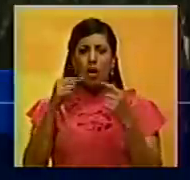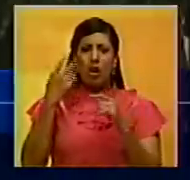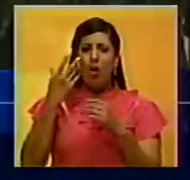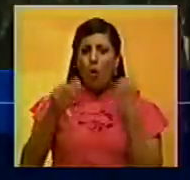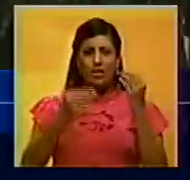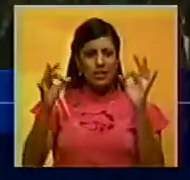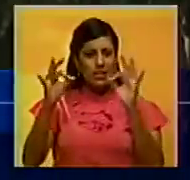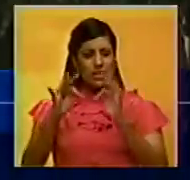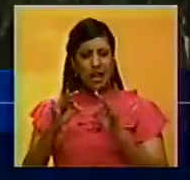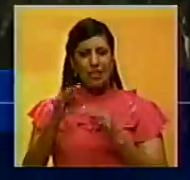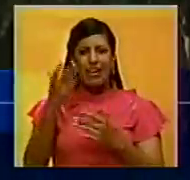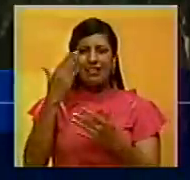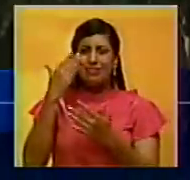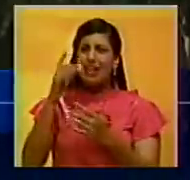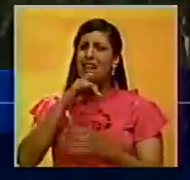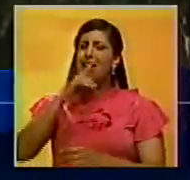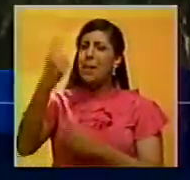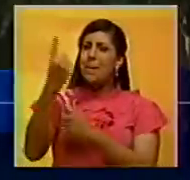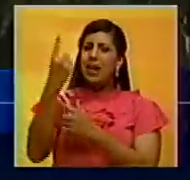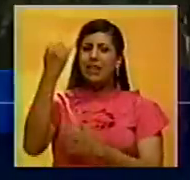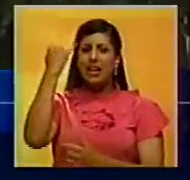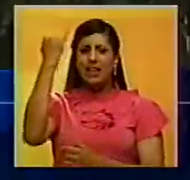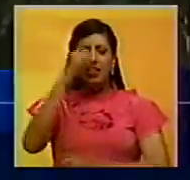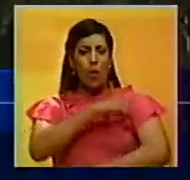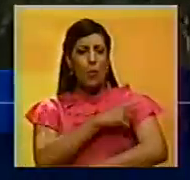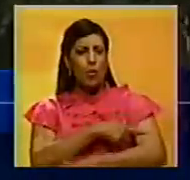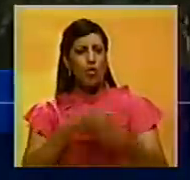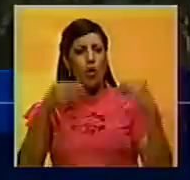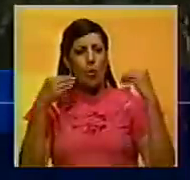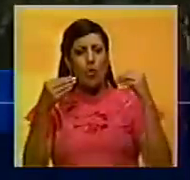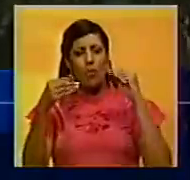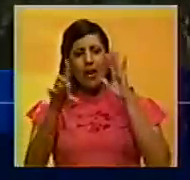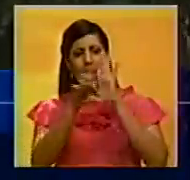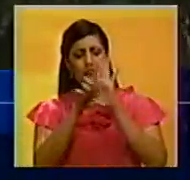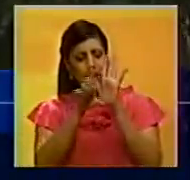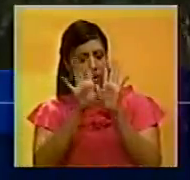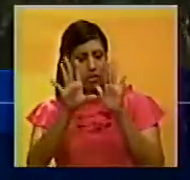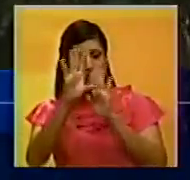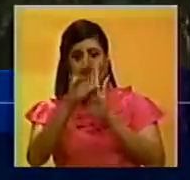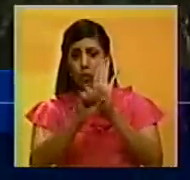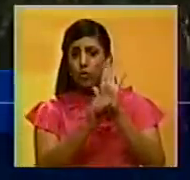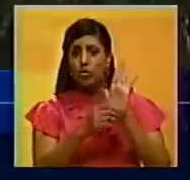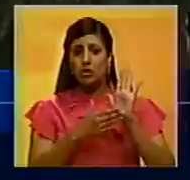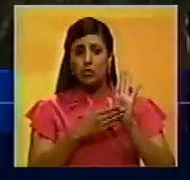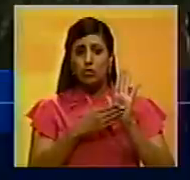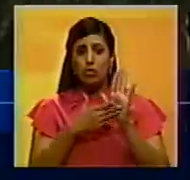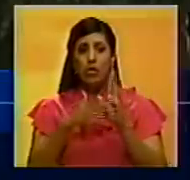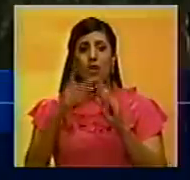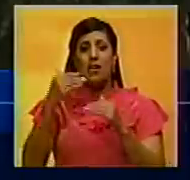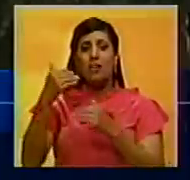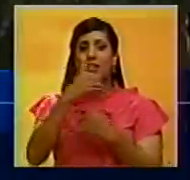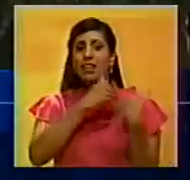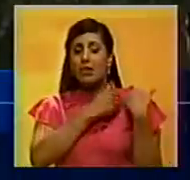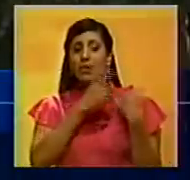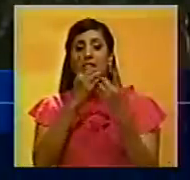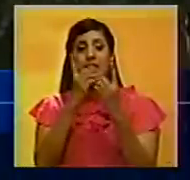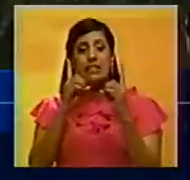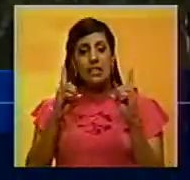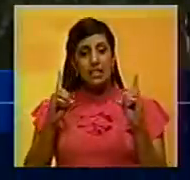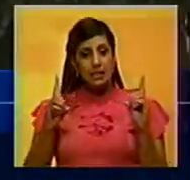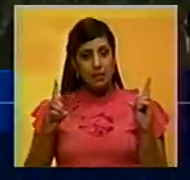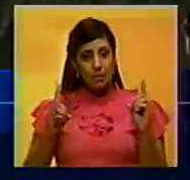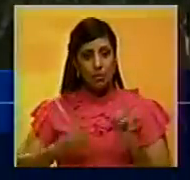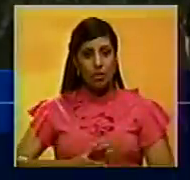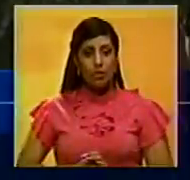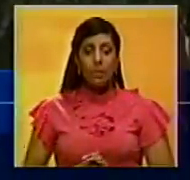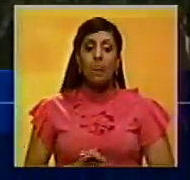inacción ante dictámenes emanados de poderes públicos legalmente constituidos en un régimen democrático,